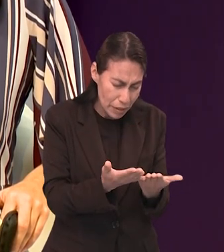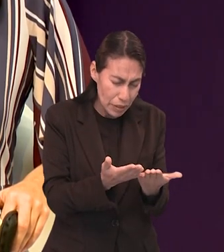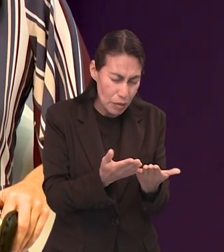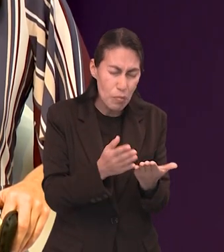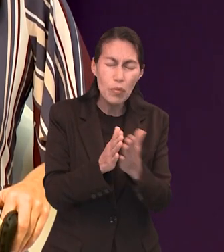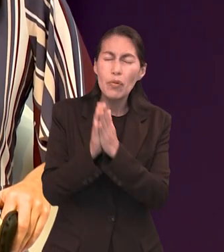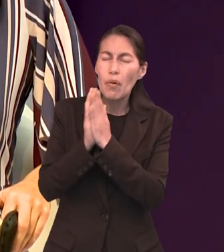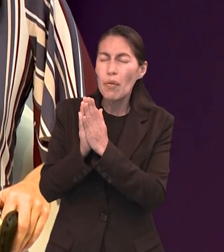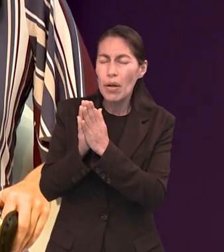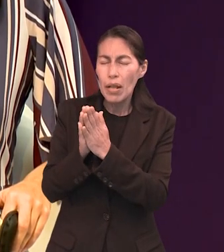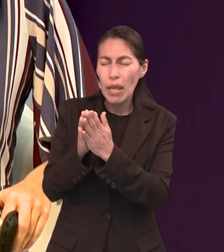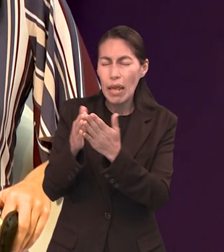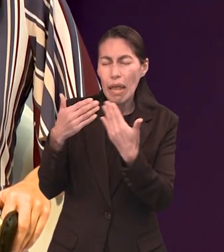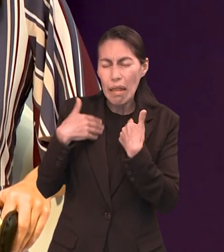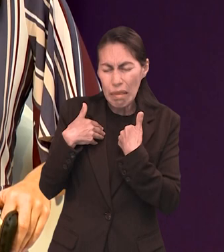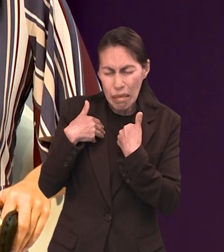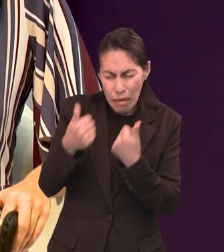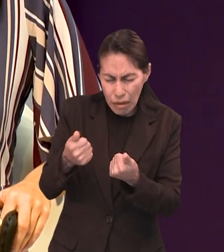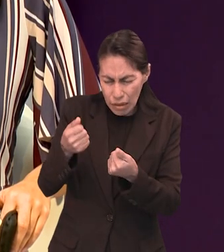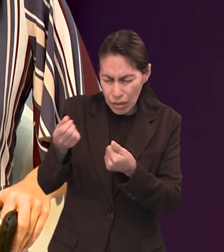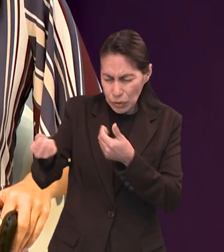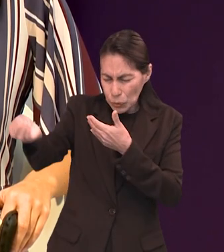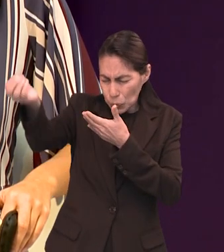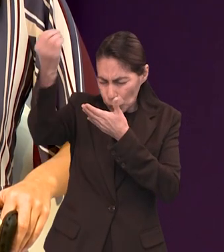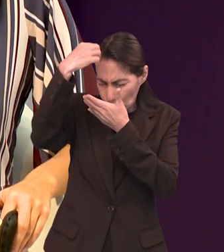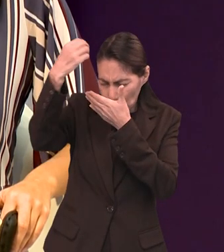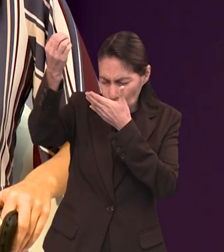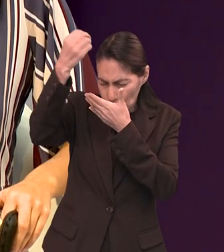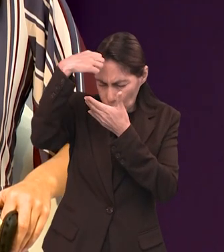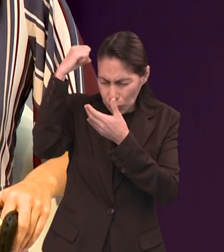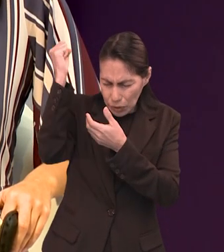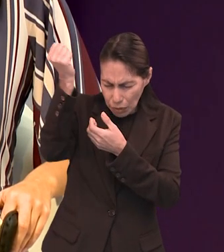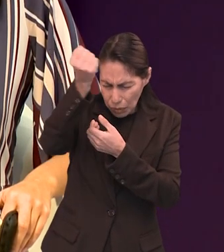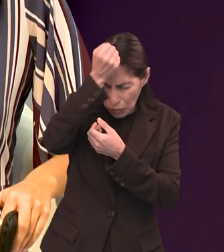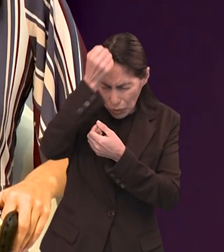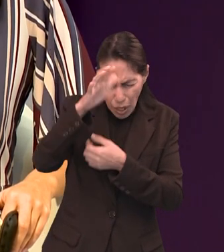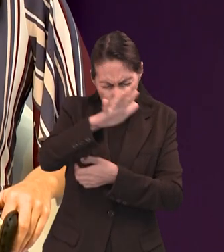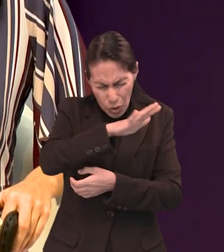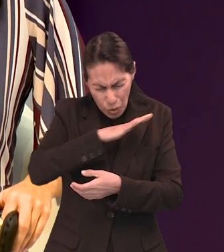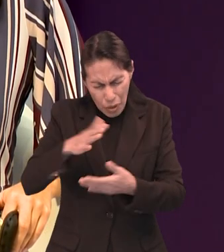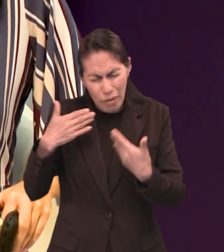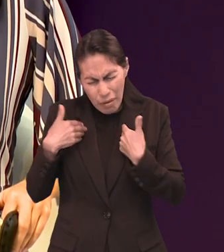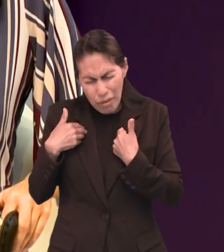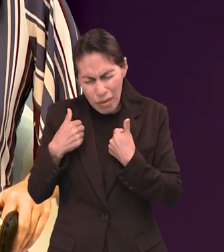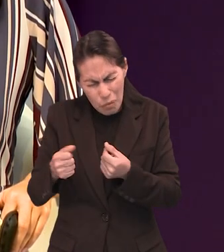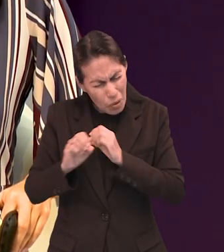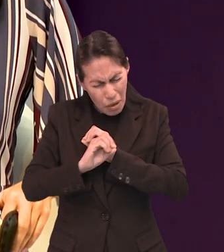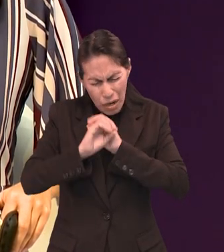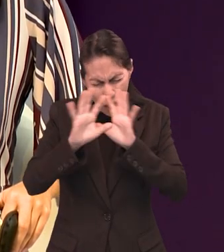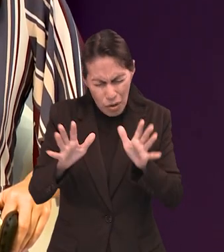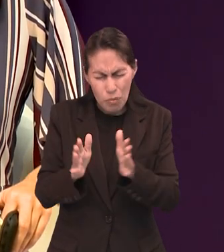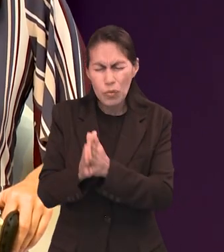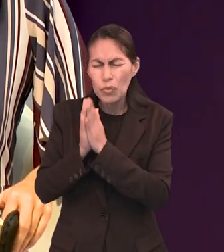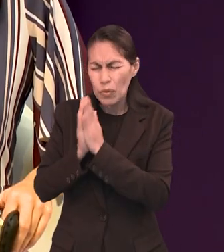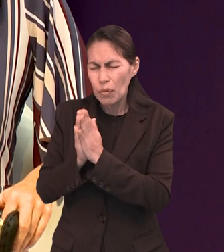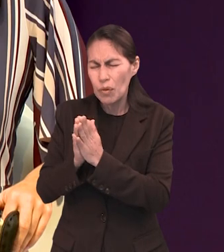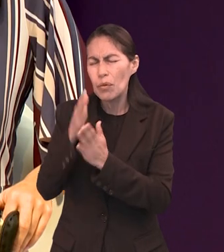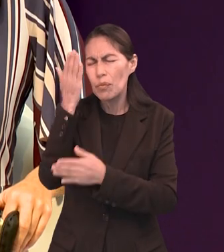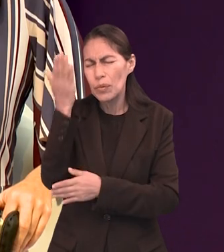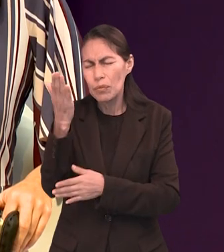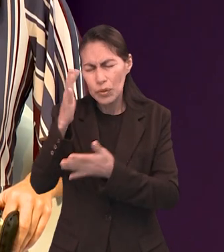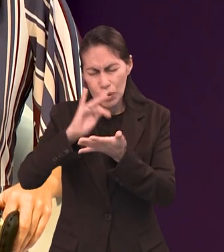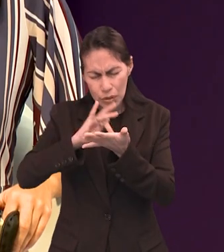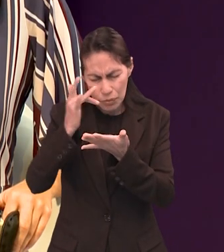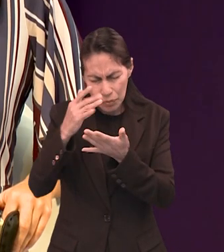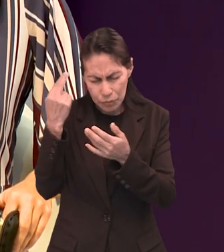ayúdanos a entender y aprender y aplicar lo que podamos conversar aquí a nuestras vidas diarias. Todo eso te lo pedimos y te